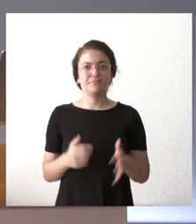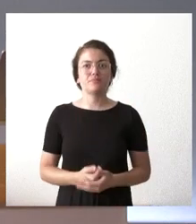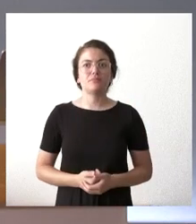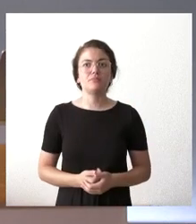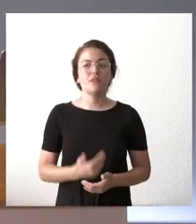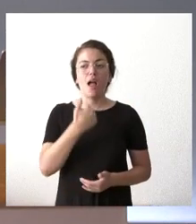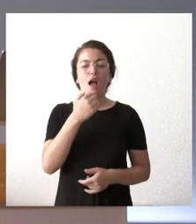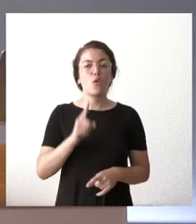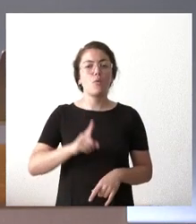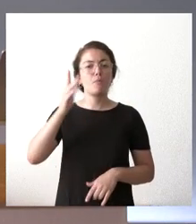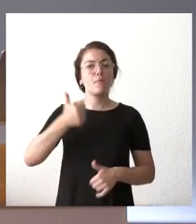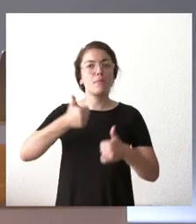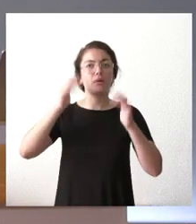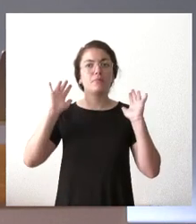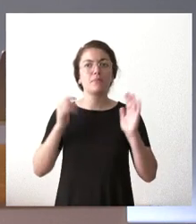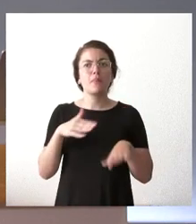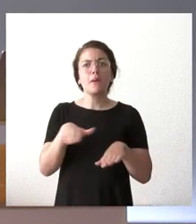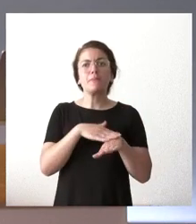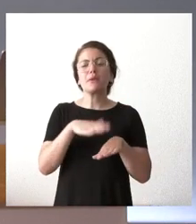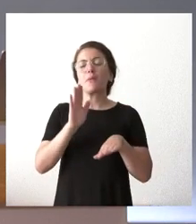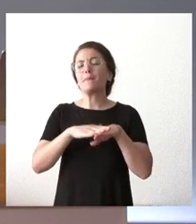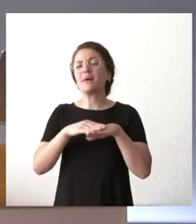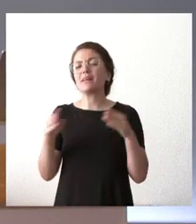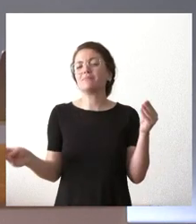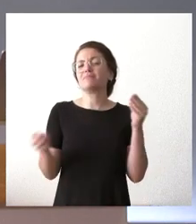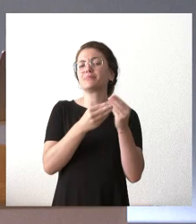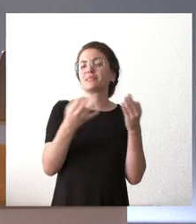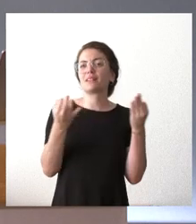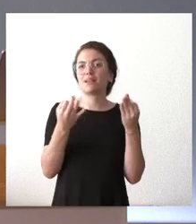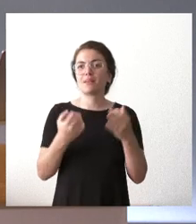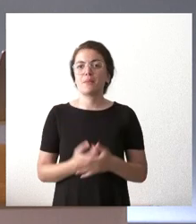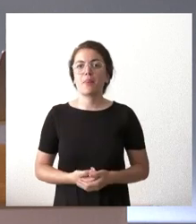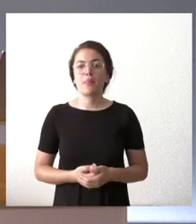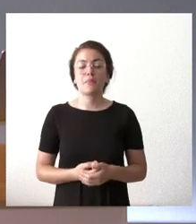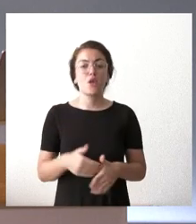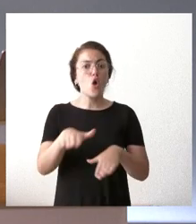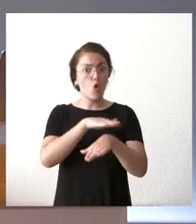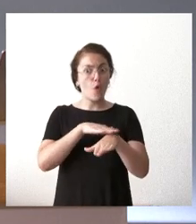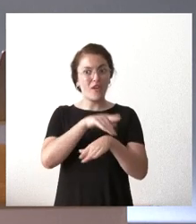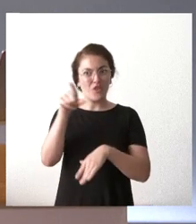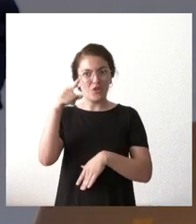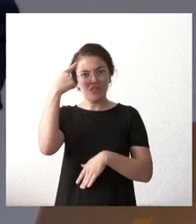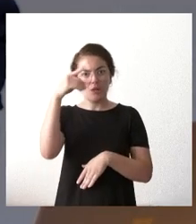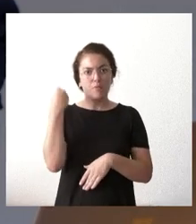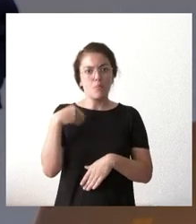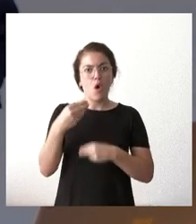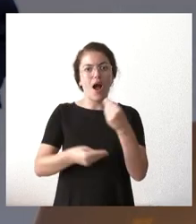¿alguna pregunta más? perdón y por complementar si me permites un gobierno que ya saben que dictó un decreto ley